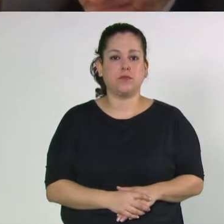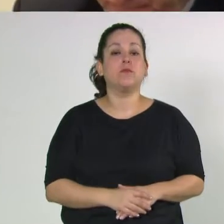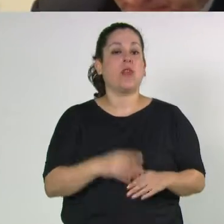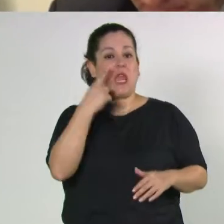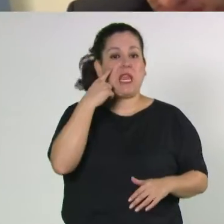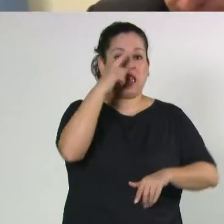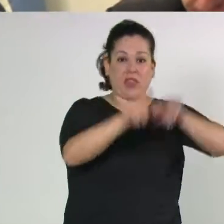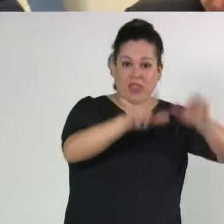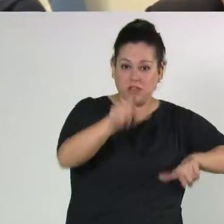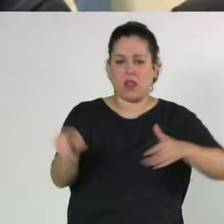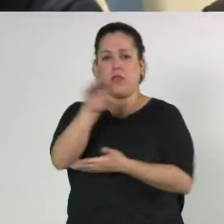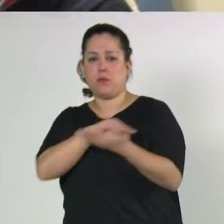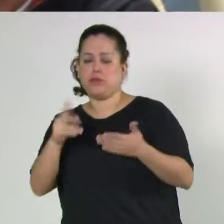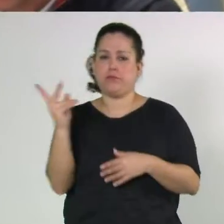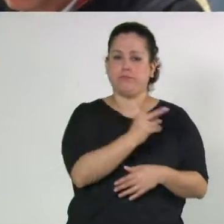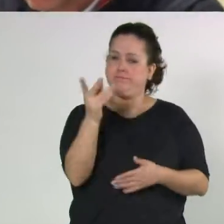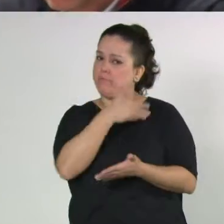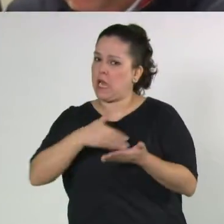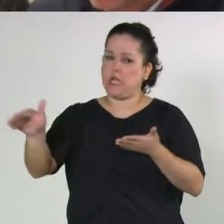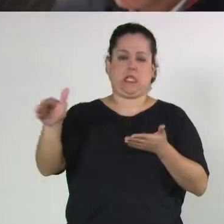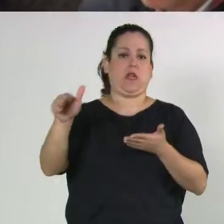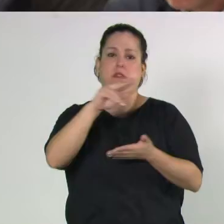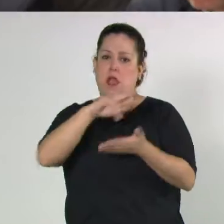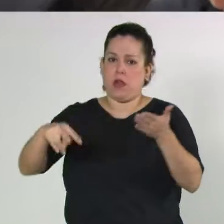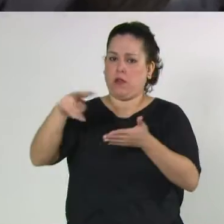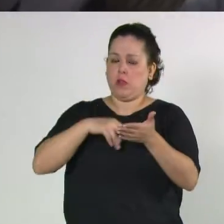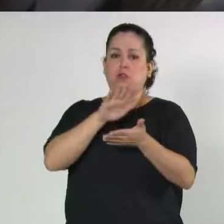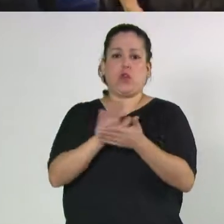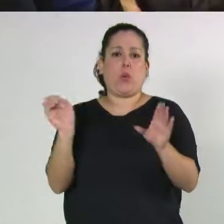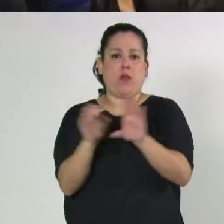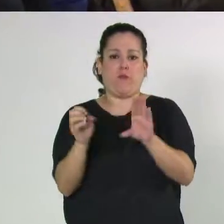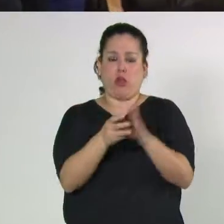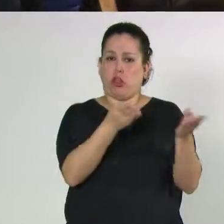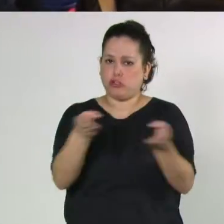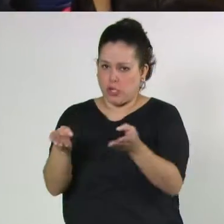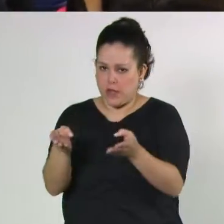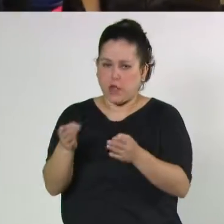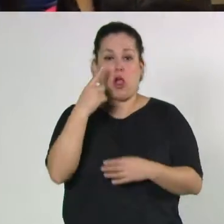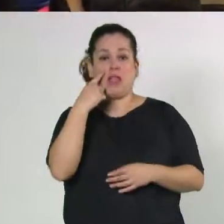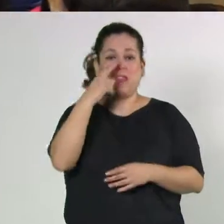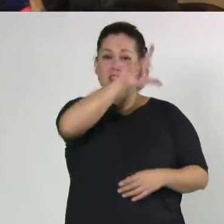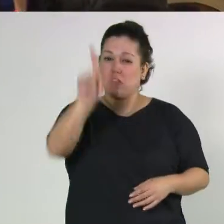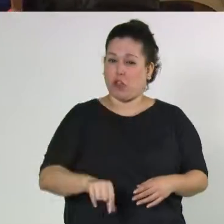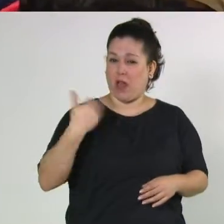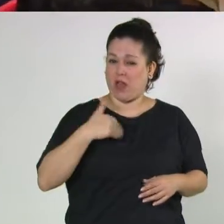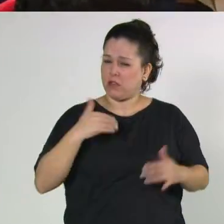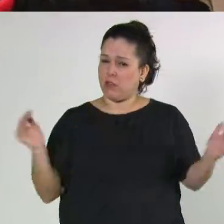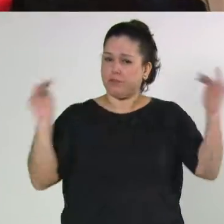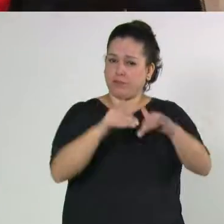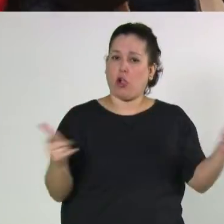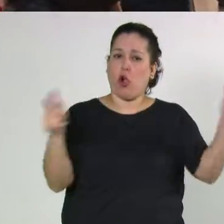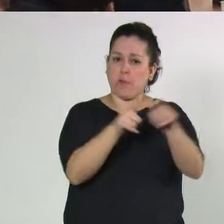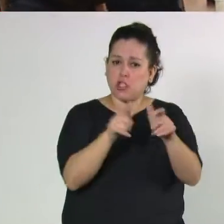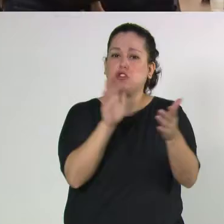Intendentes y diputados rechazaron la eliminación del Fondo Federal Solidario. Intendentes de todo el país se reunieron en un plenario de las